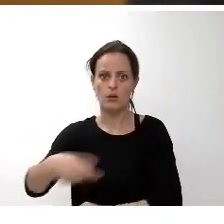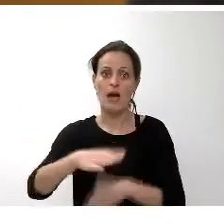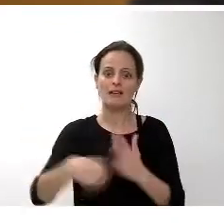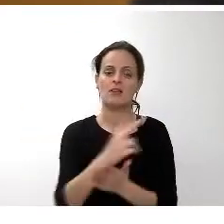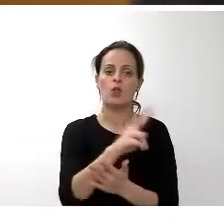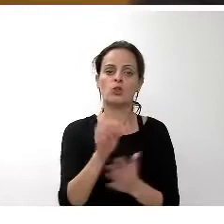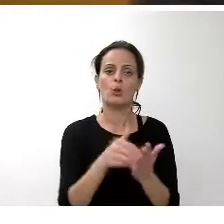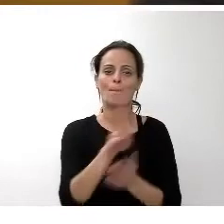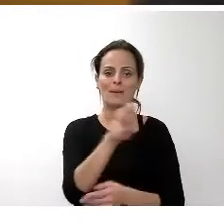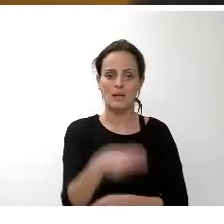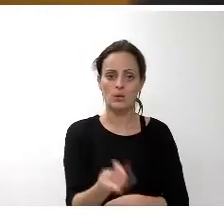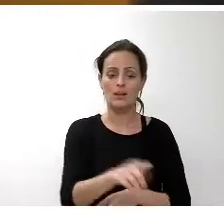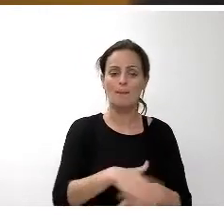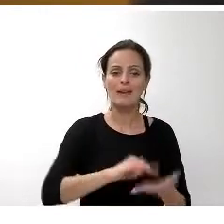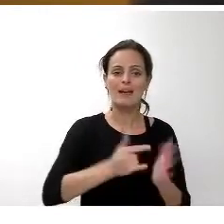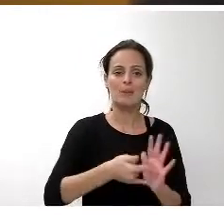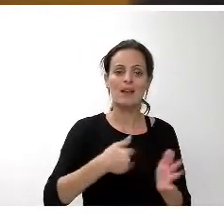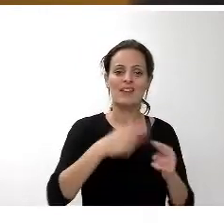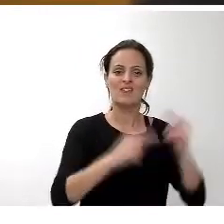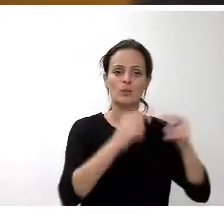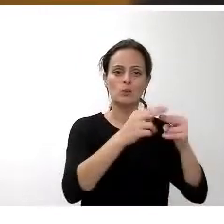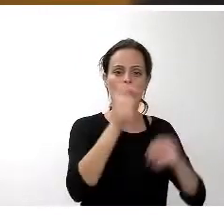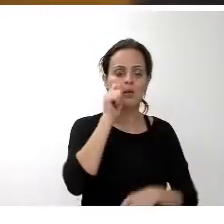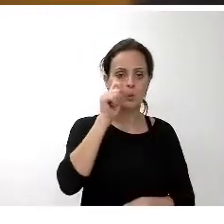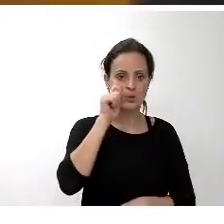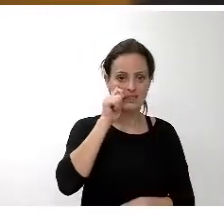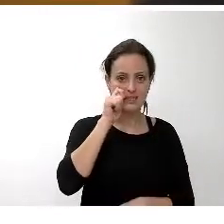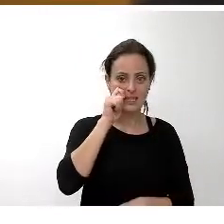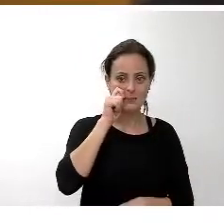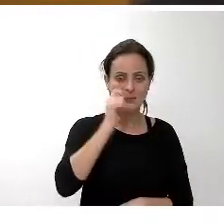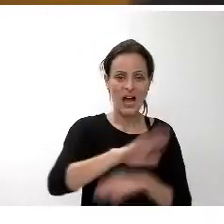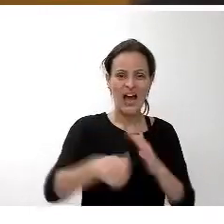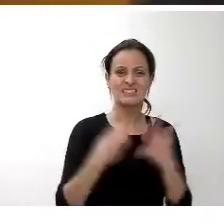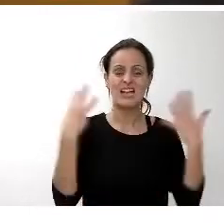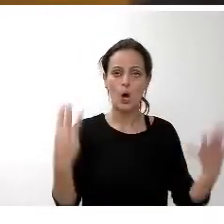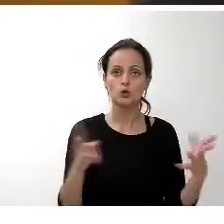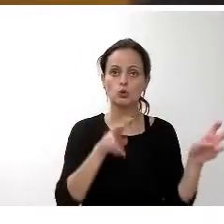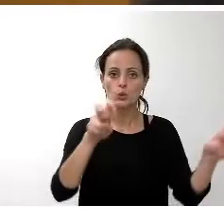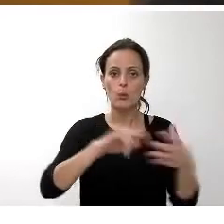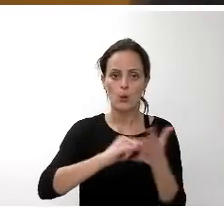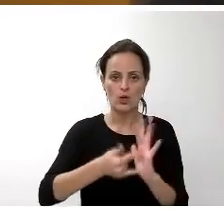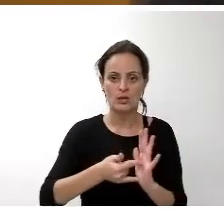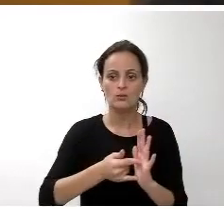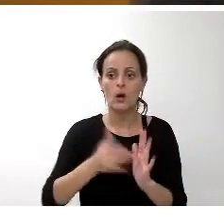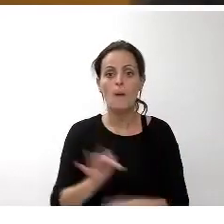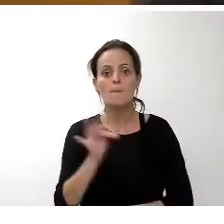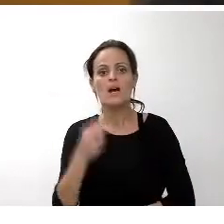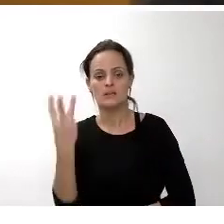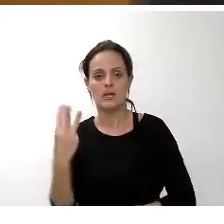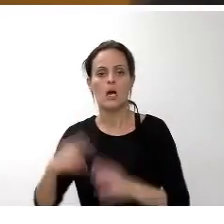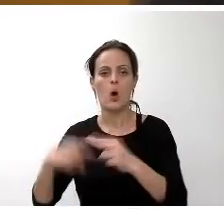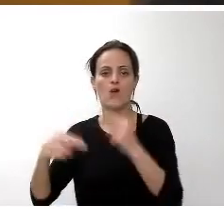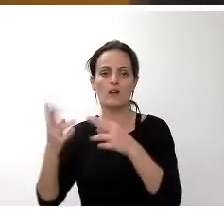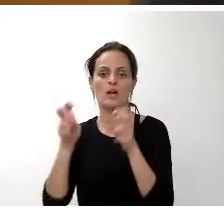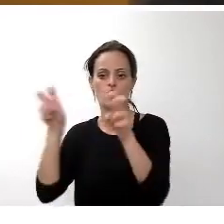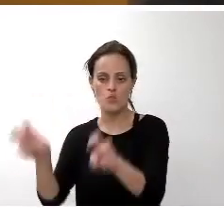el plan de infraestructuras turísticas con un presupuesto de 2 millones de euros acometerá la redacción de 8 nuevos proyectos y la ejecución de 3 nuevas obras en cuanto a